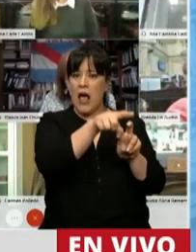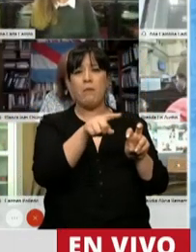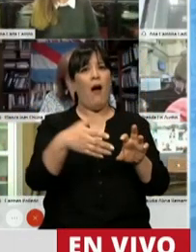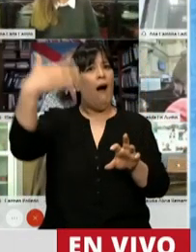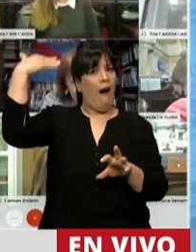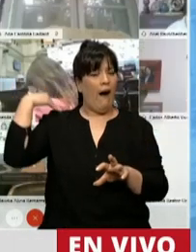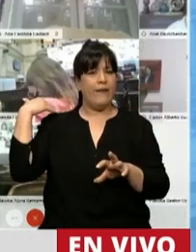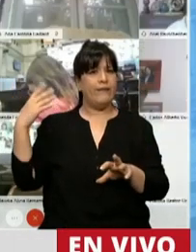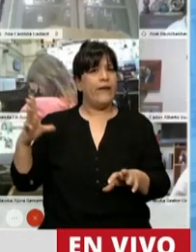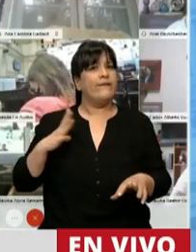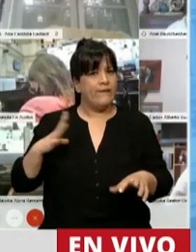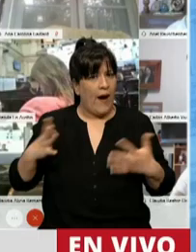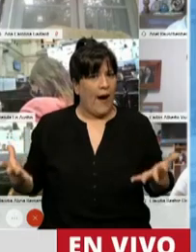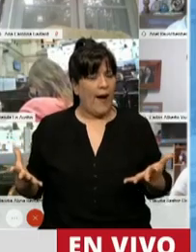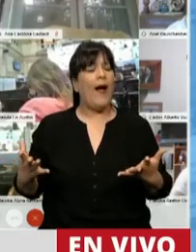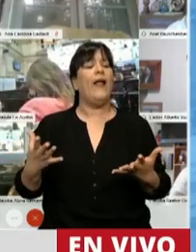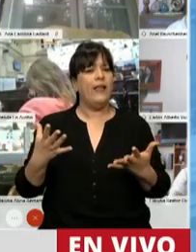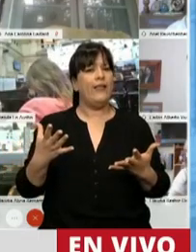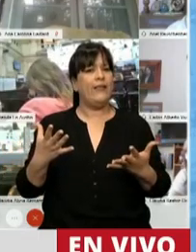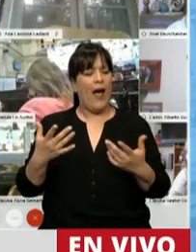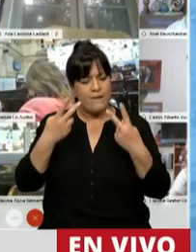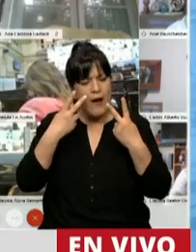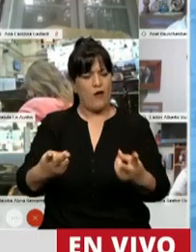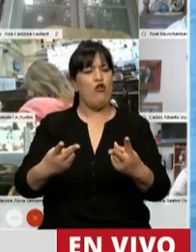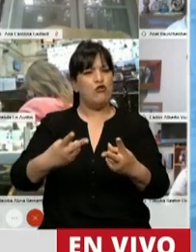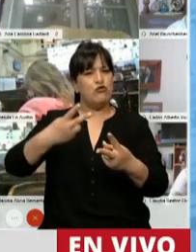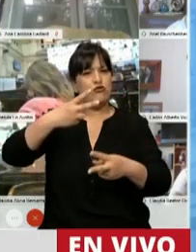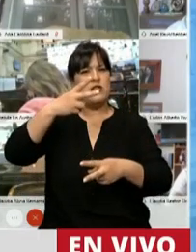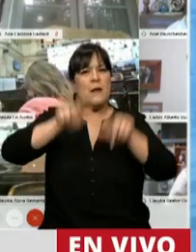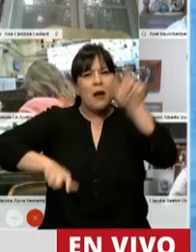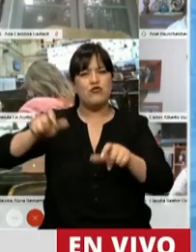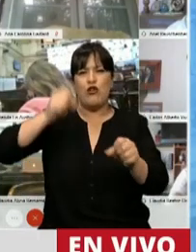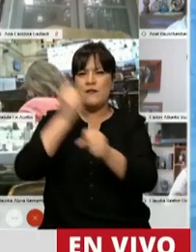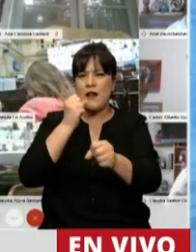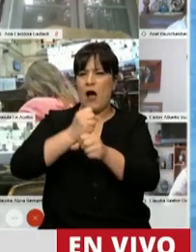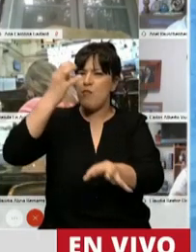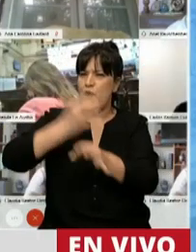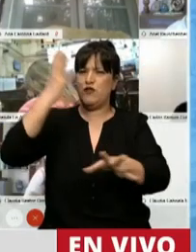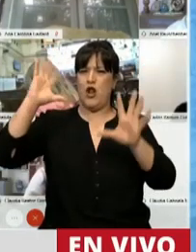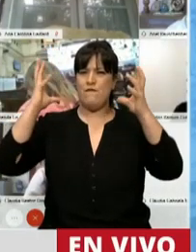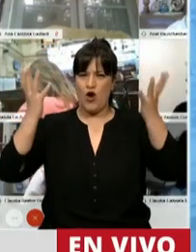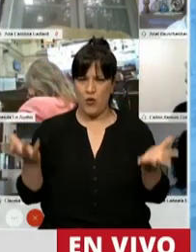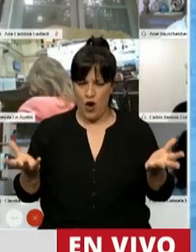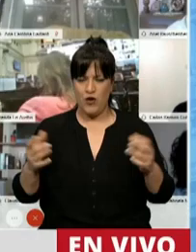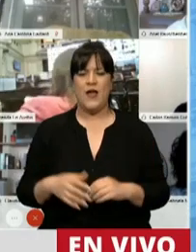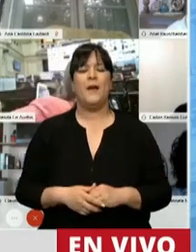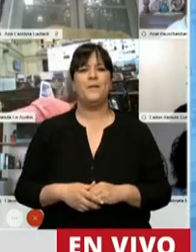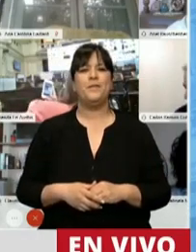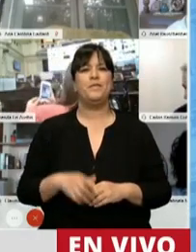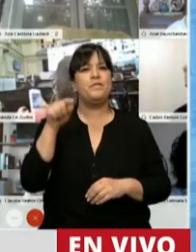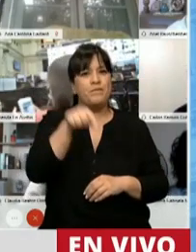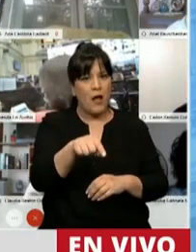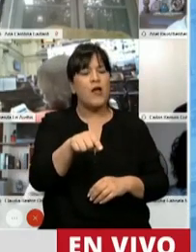Presidente. Creo que estamos dando un gran paso. Primero verificamos que en este contexto de pandemia e